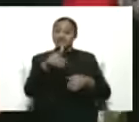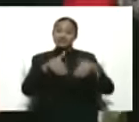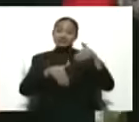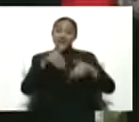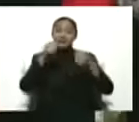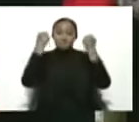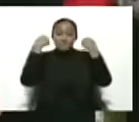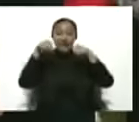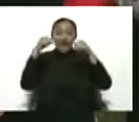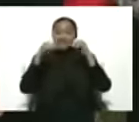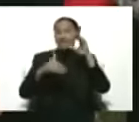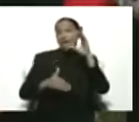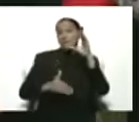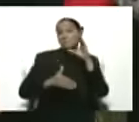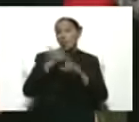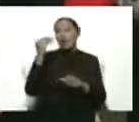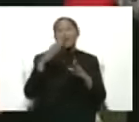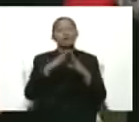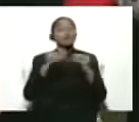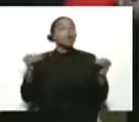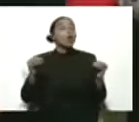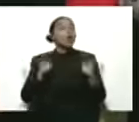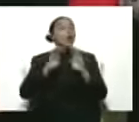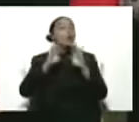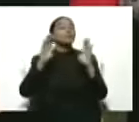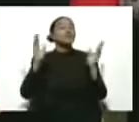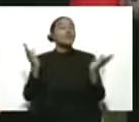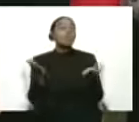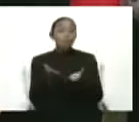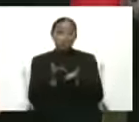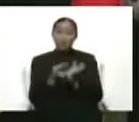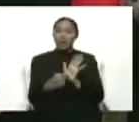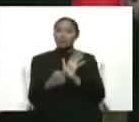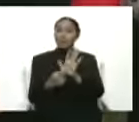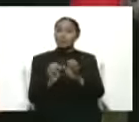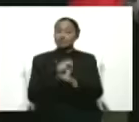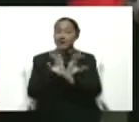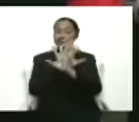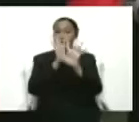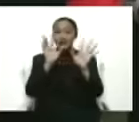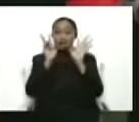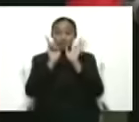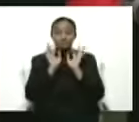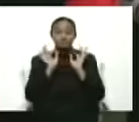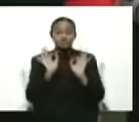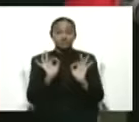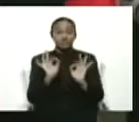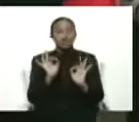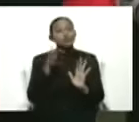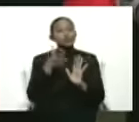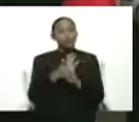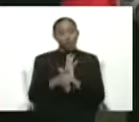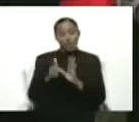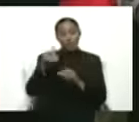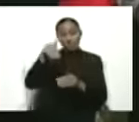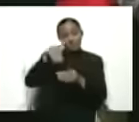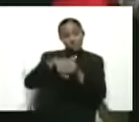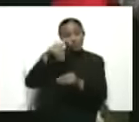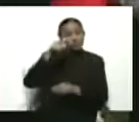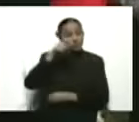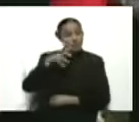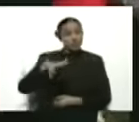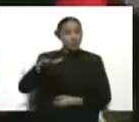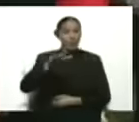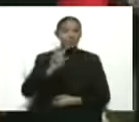mundo que garantiza la transparencia inmediatamente del voto del pueblo soberano